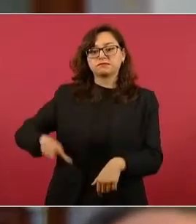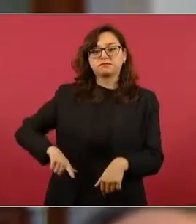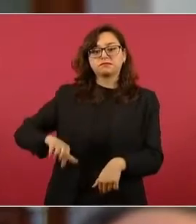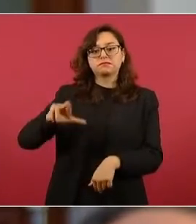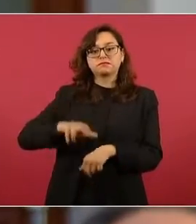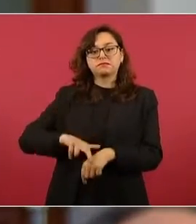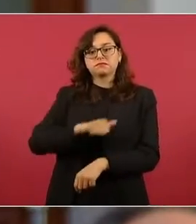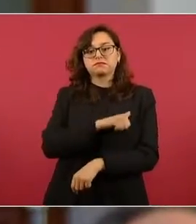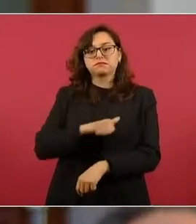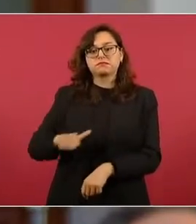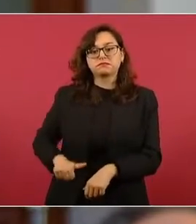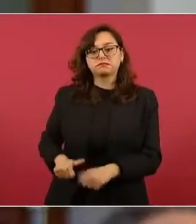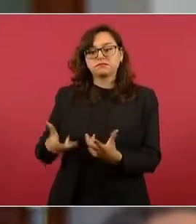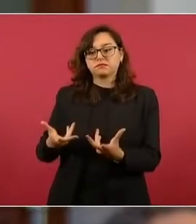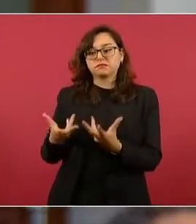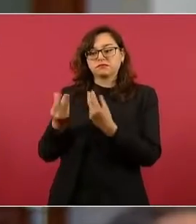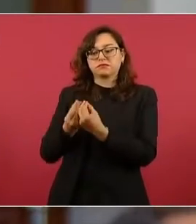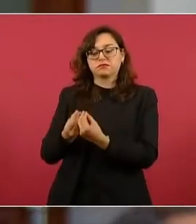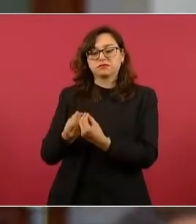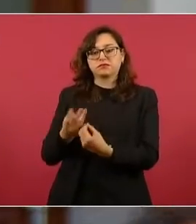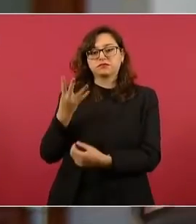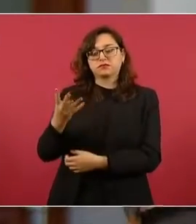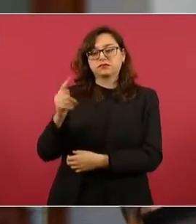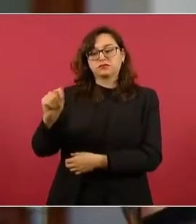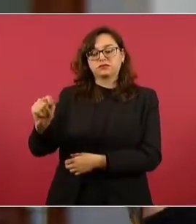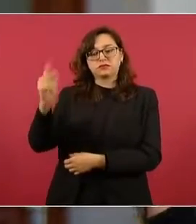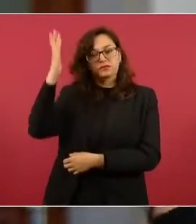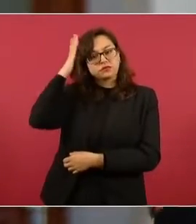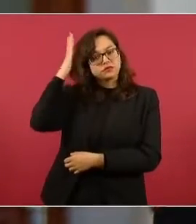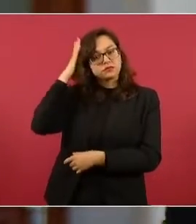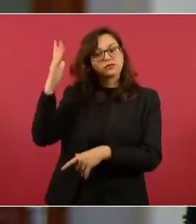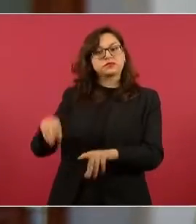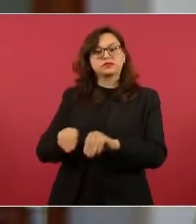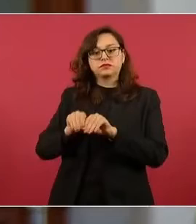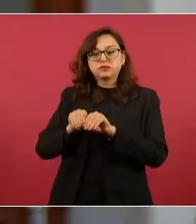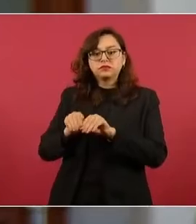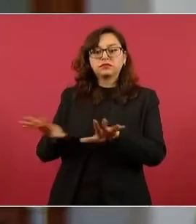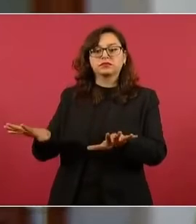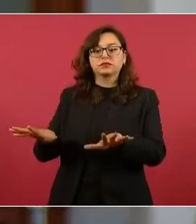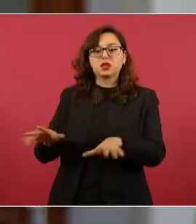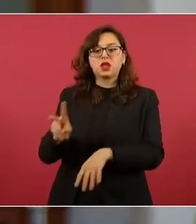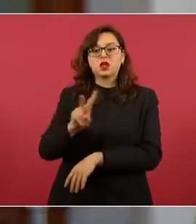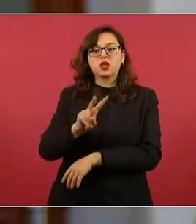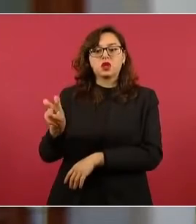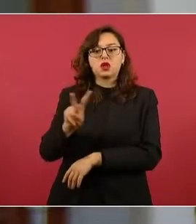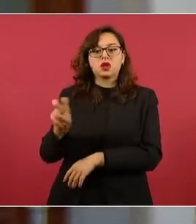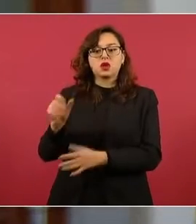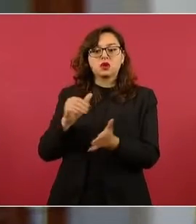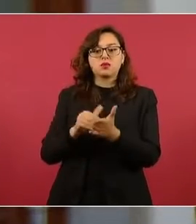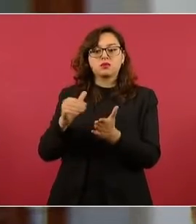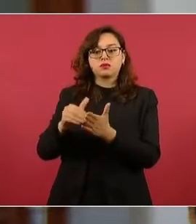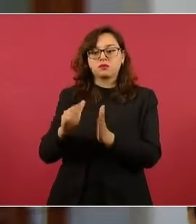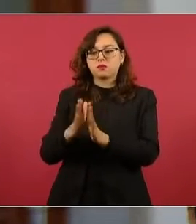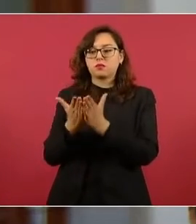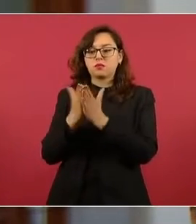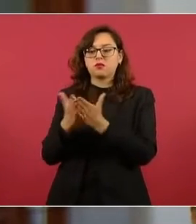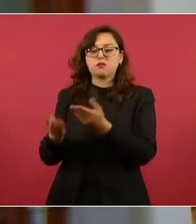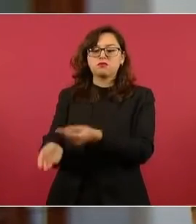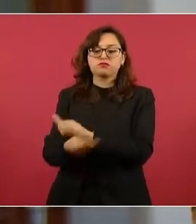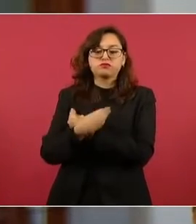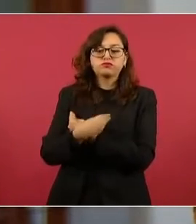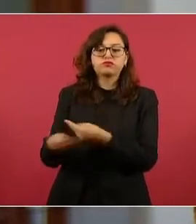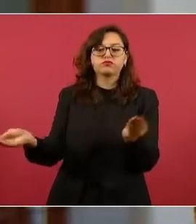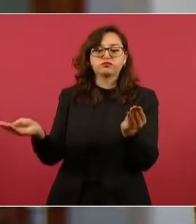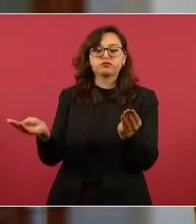encabezan parte de su movimiento. Este ejemplar se distribuyó más de 200 millones de ejemplares de este libro en todo el país.